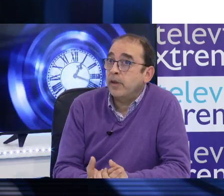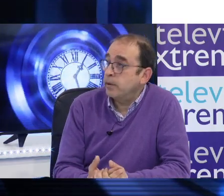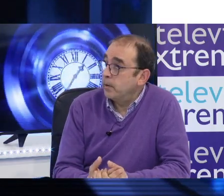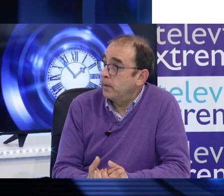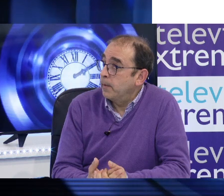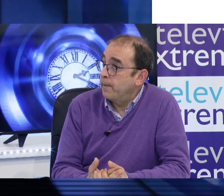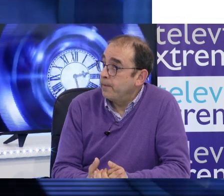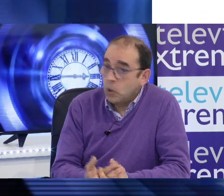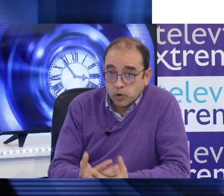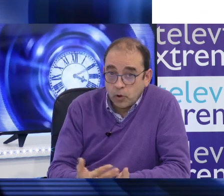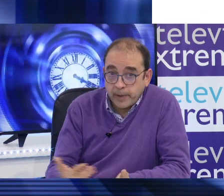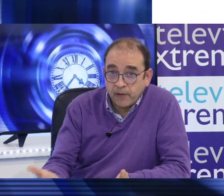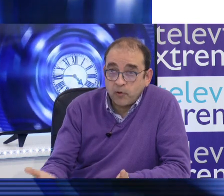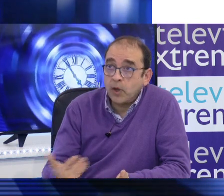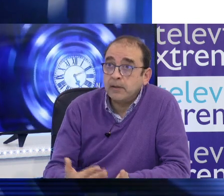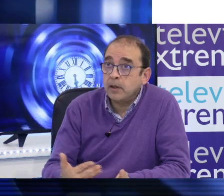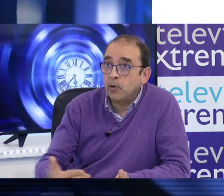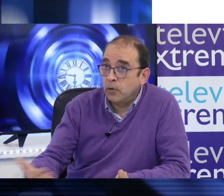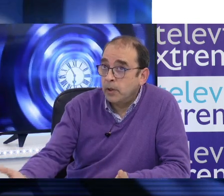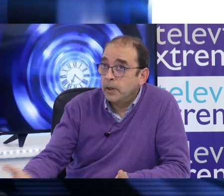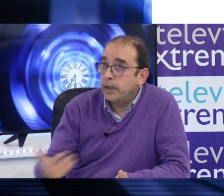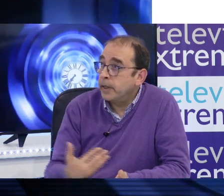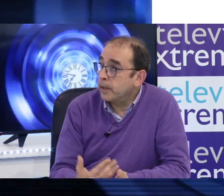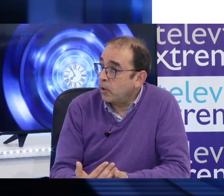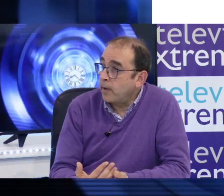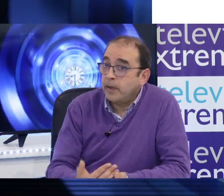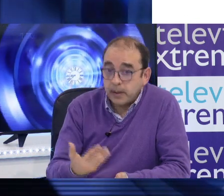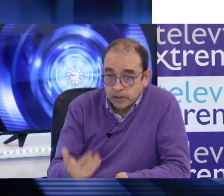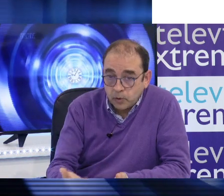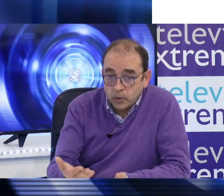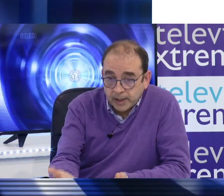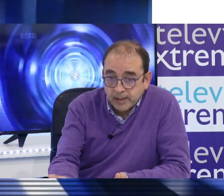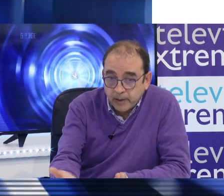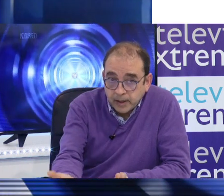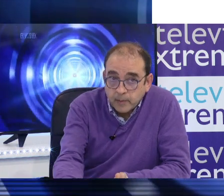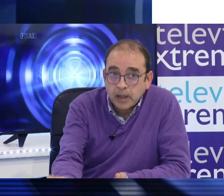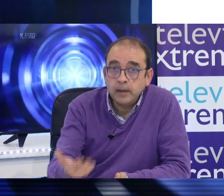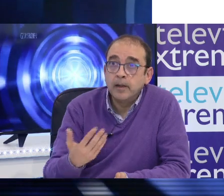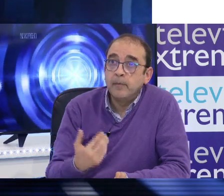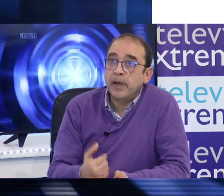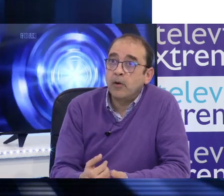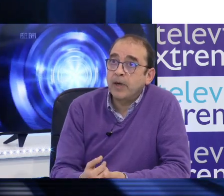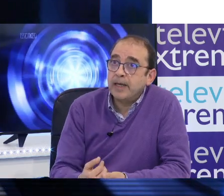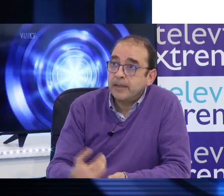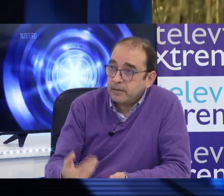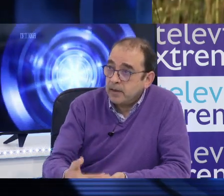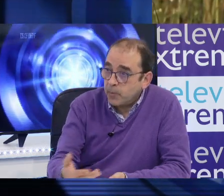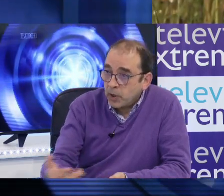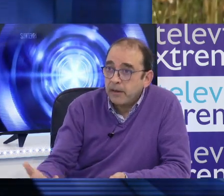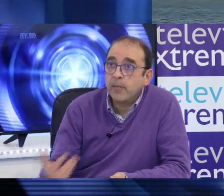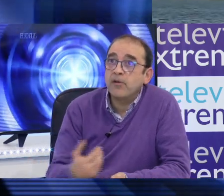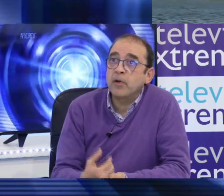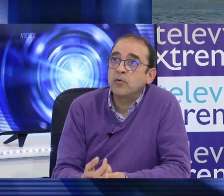más de una vez. No solo para el flujo eléctrico renovable, sino una tasa verde también para lo que es